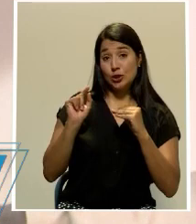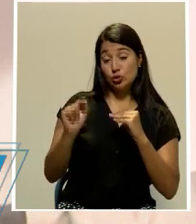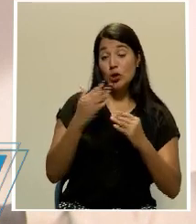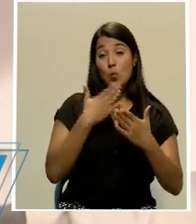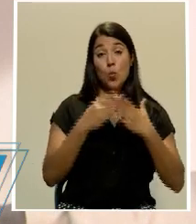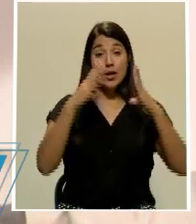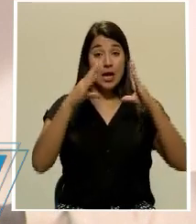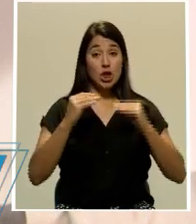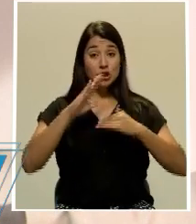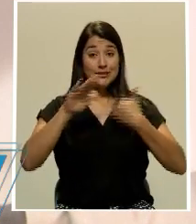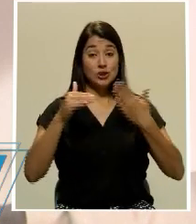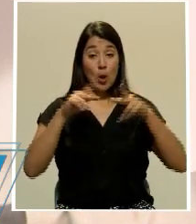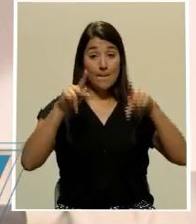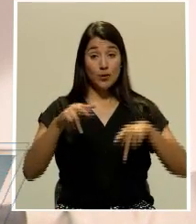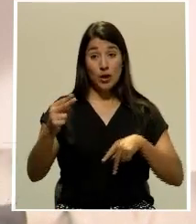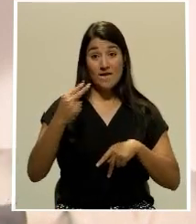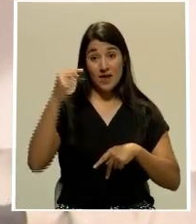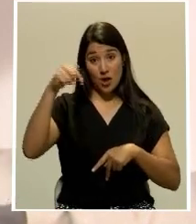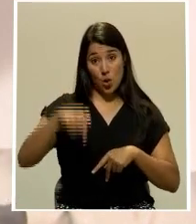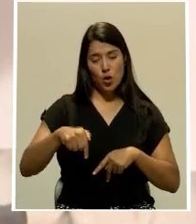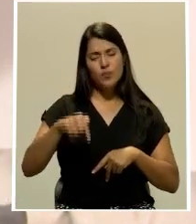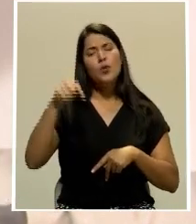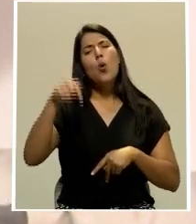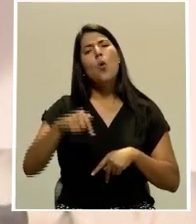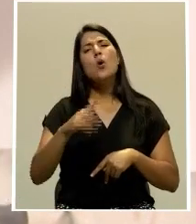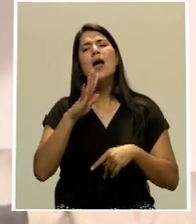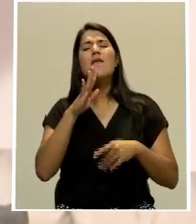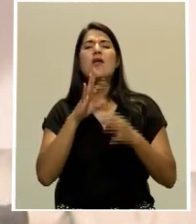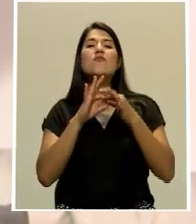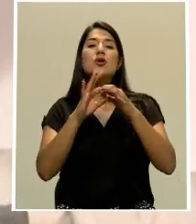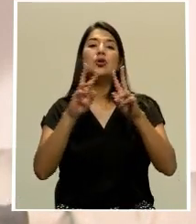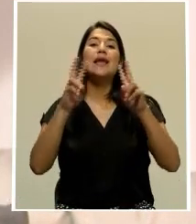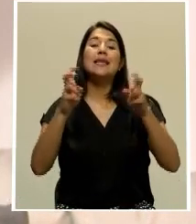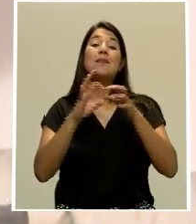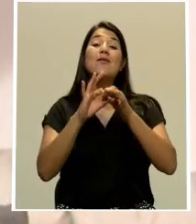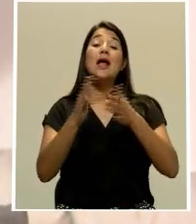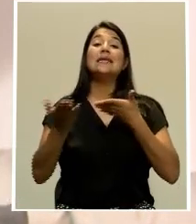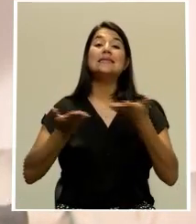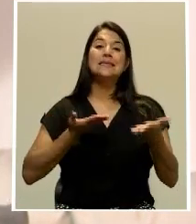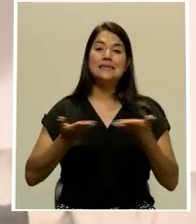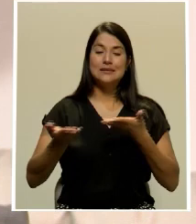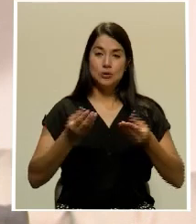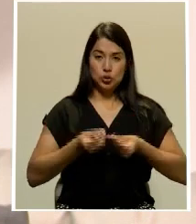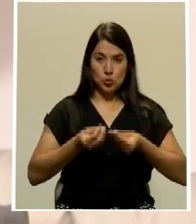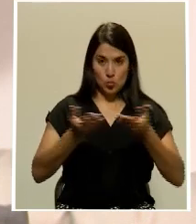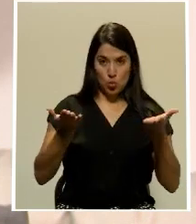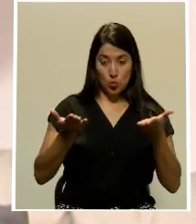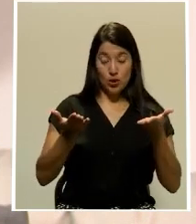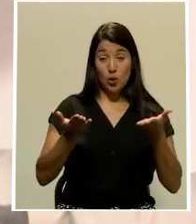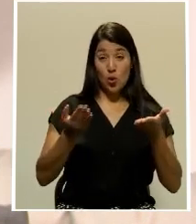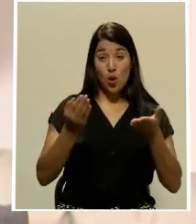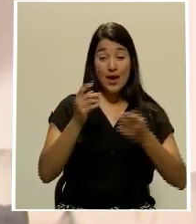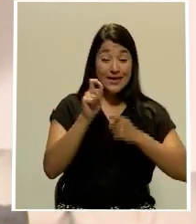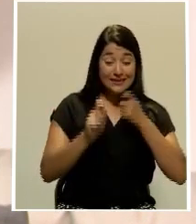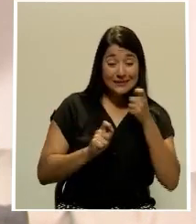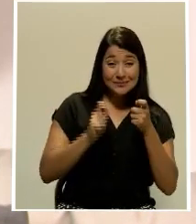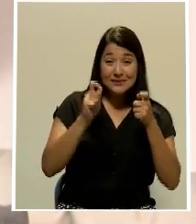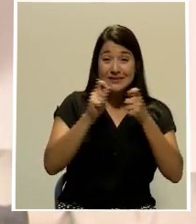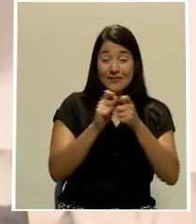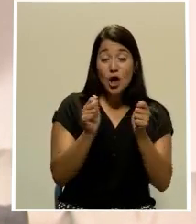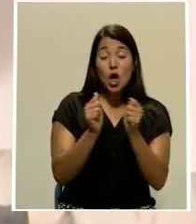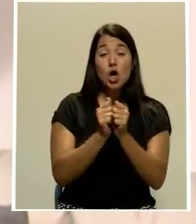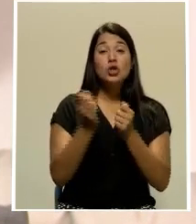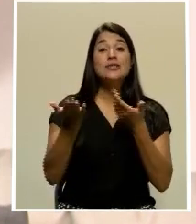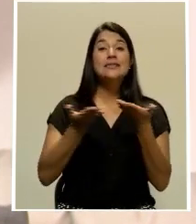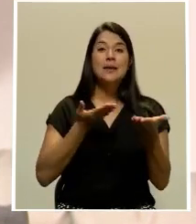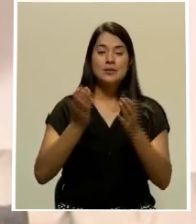televidentes. Vamos a tratar una serie de temas que tienen que ver con el servicio público en este caso y específicamente en el servicio de